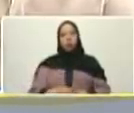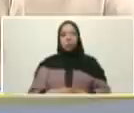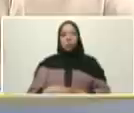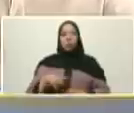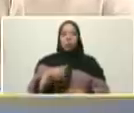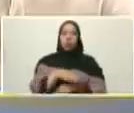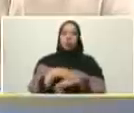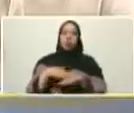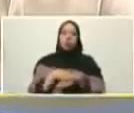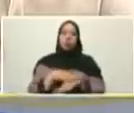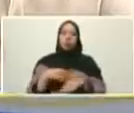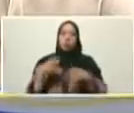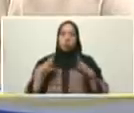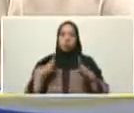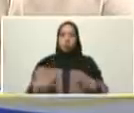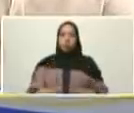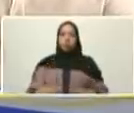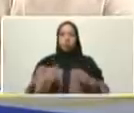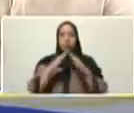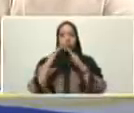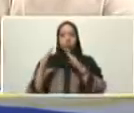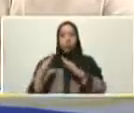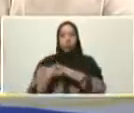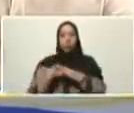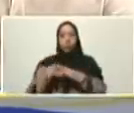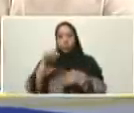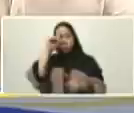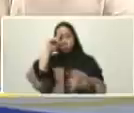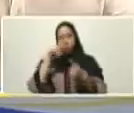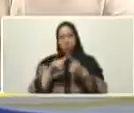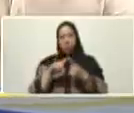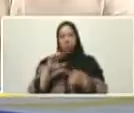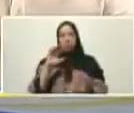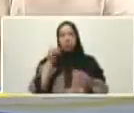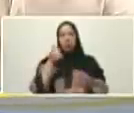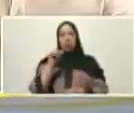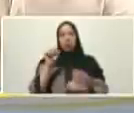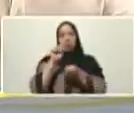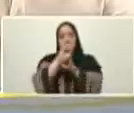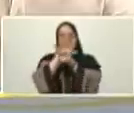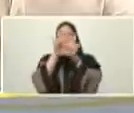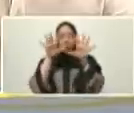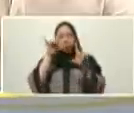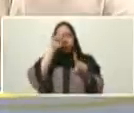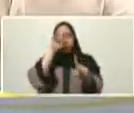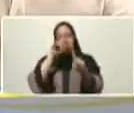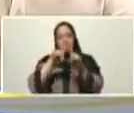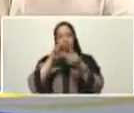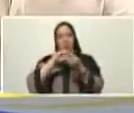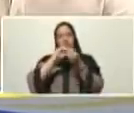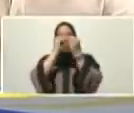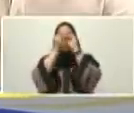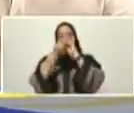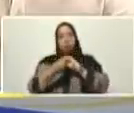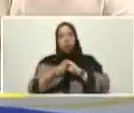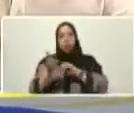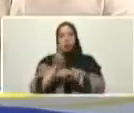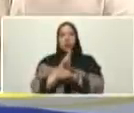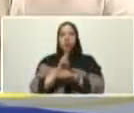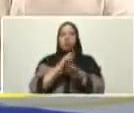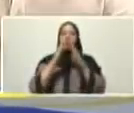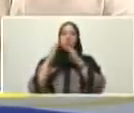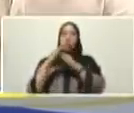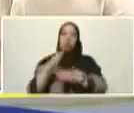gran misión vivienda venezuela vamos a ponernos el objetivo bien clarito vamos a sustituir rancho por